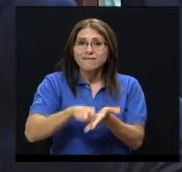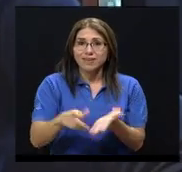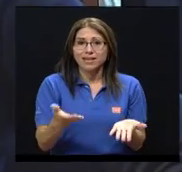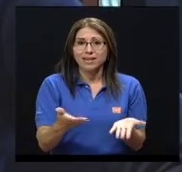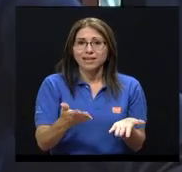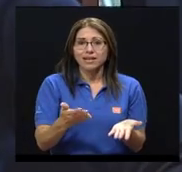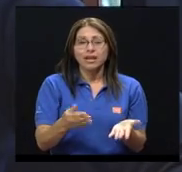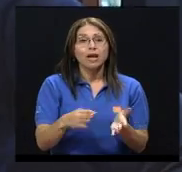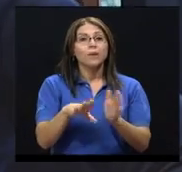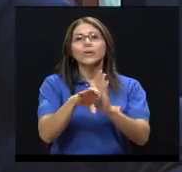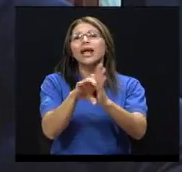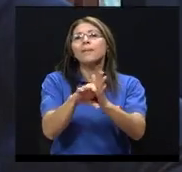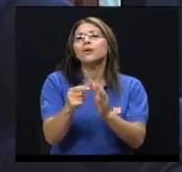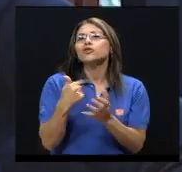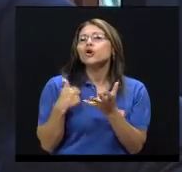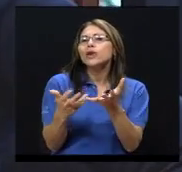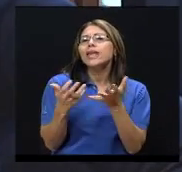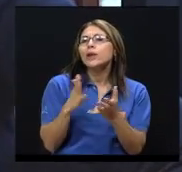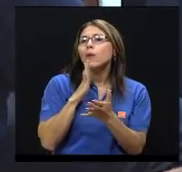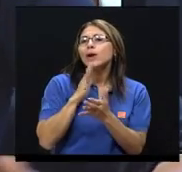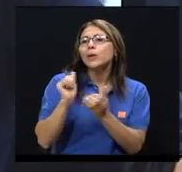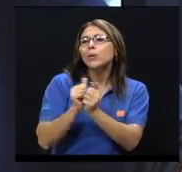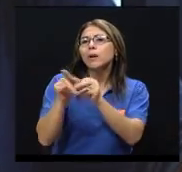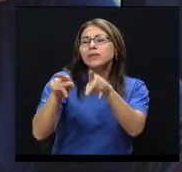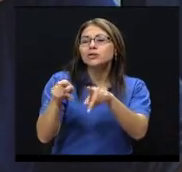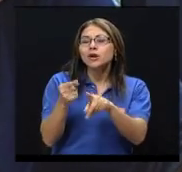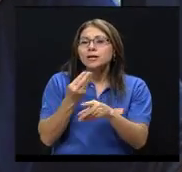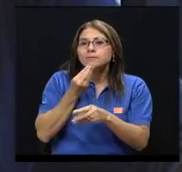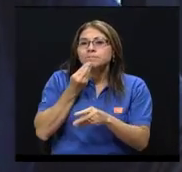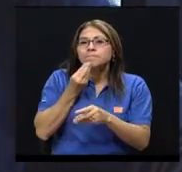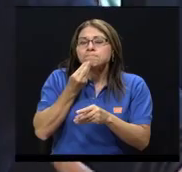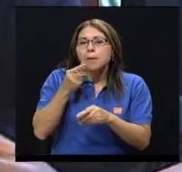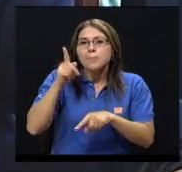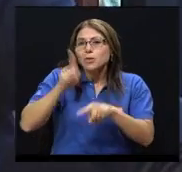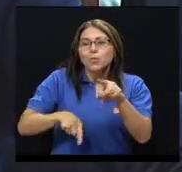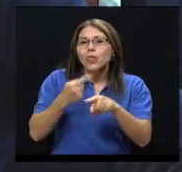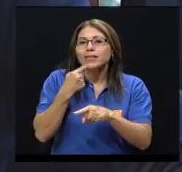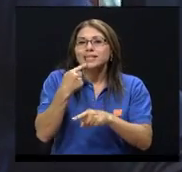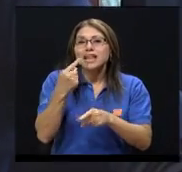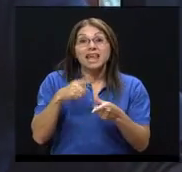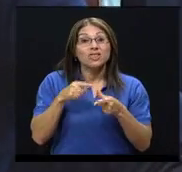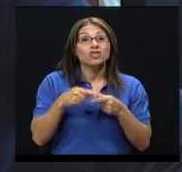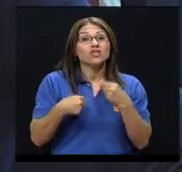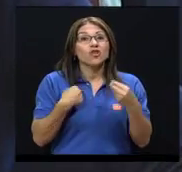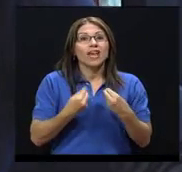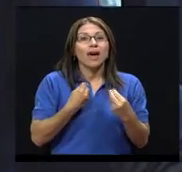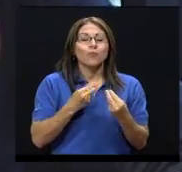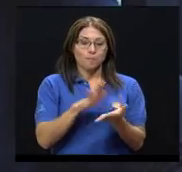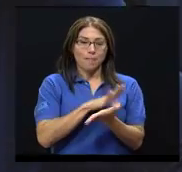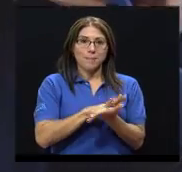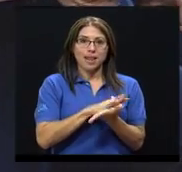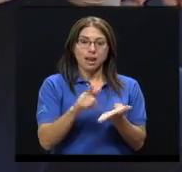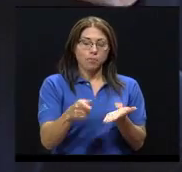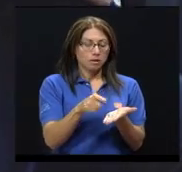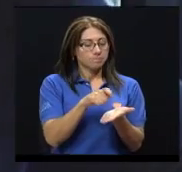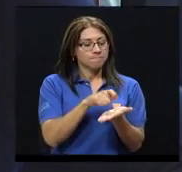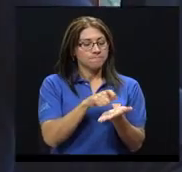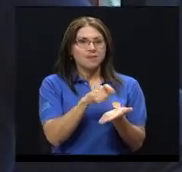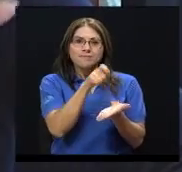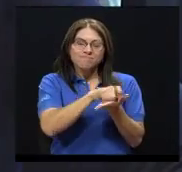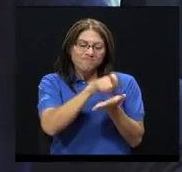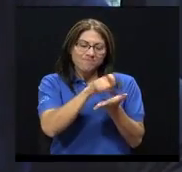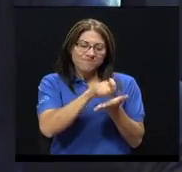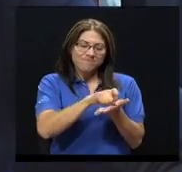Digamos que yo quiero decirle algo a alguien, pero no se lo puedo decir. Entonces yo puedo sentarme con una hoja y un papel, y en esa hoja y ese papel,